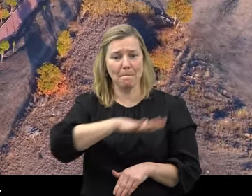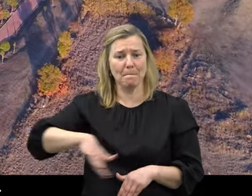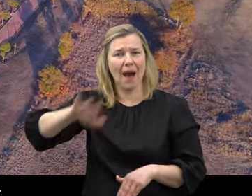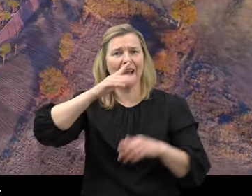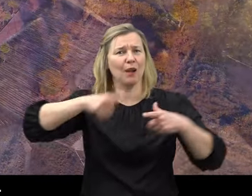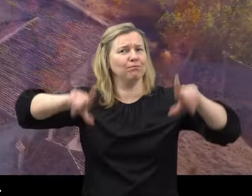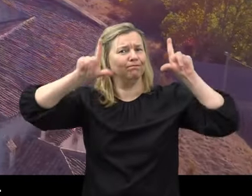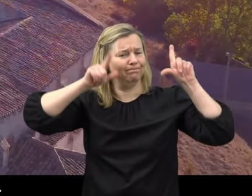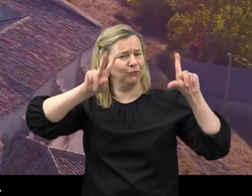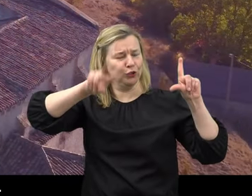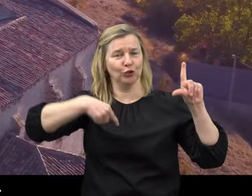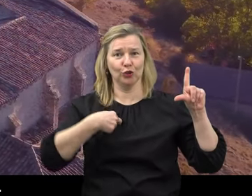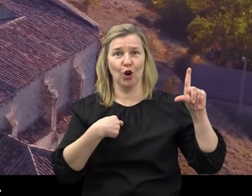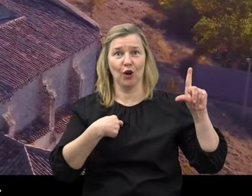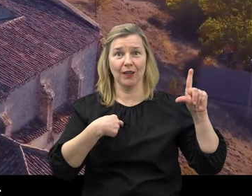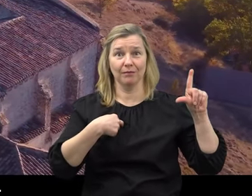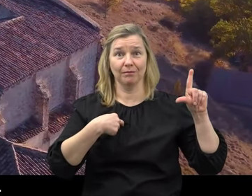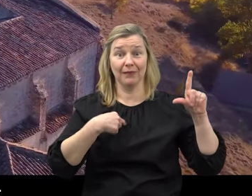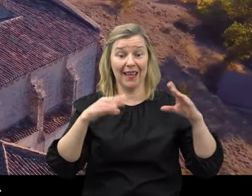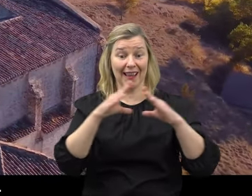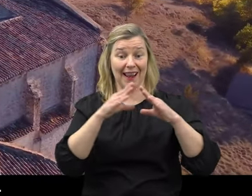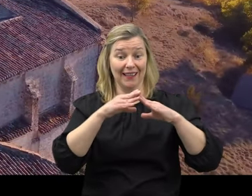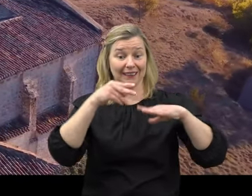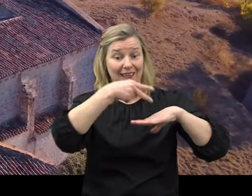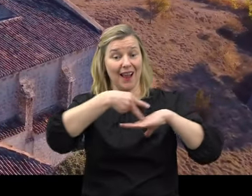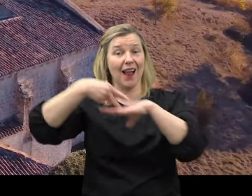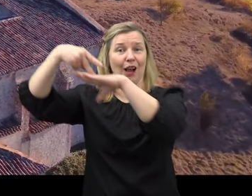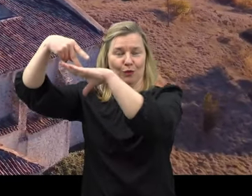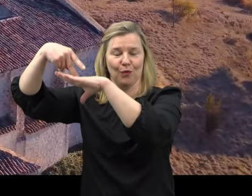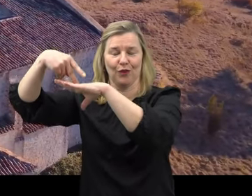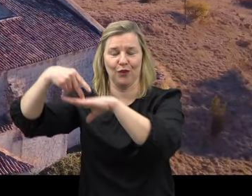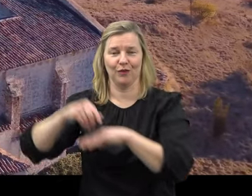La Iglesia de la Asunción